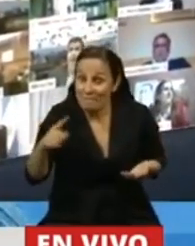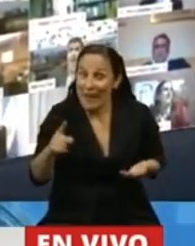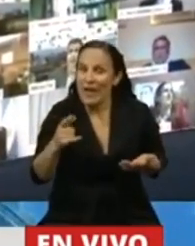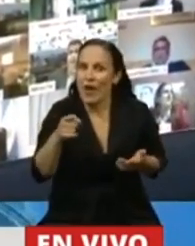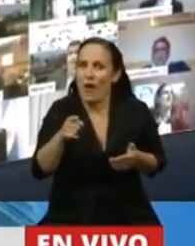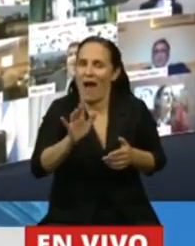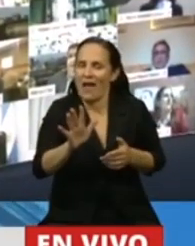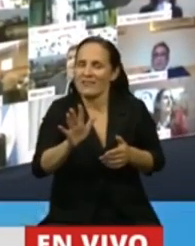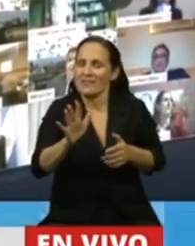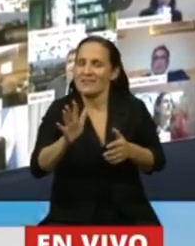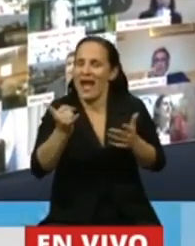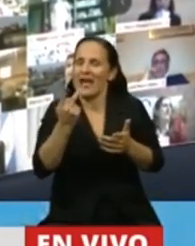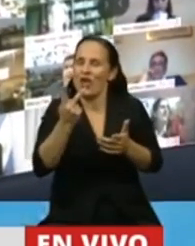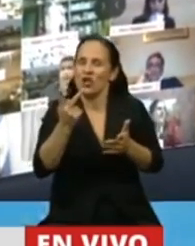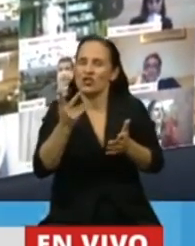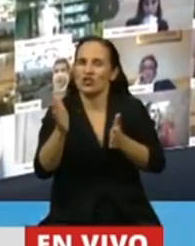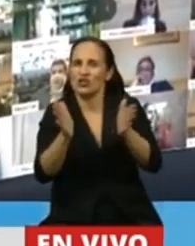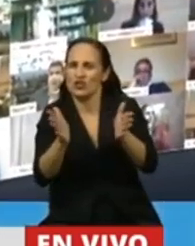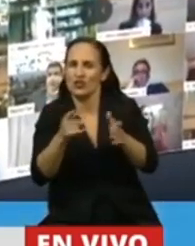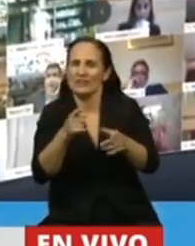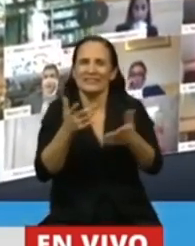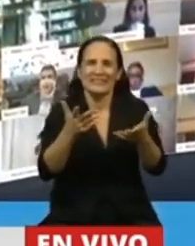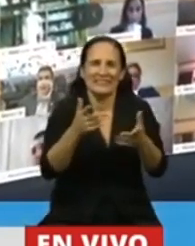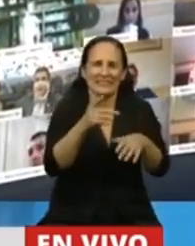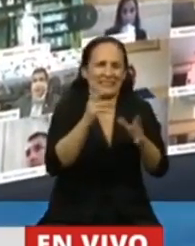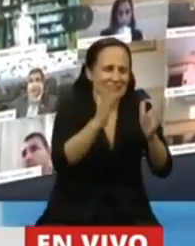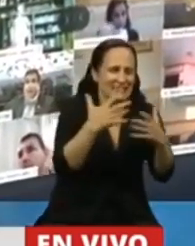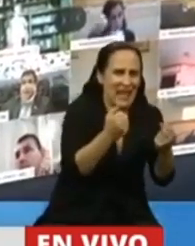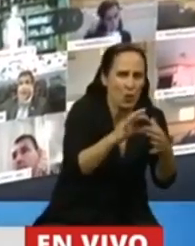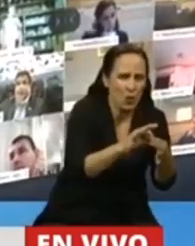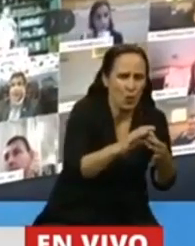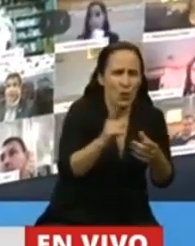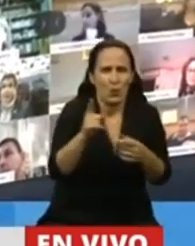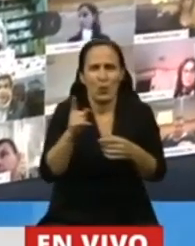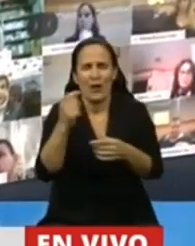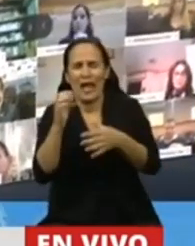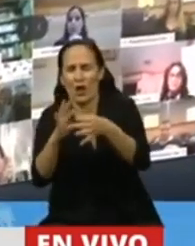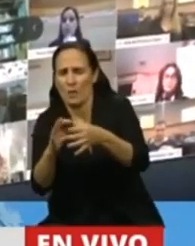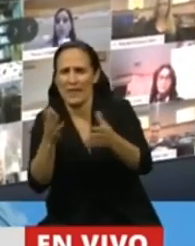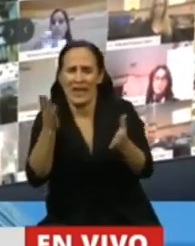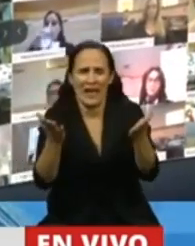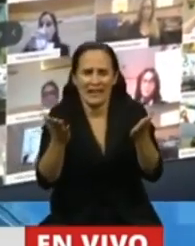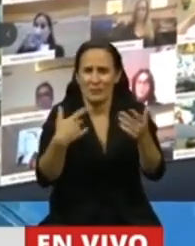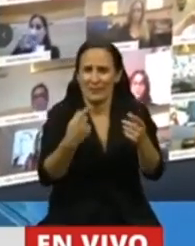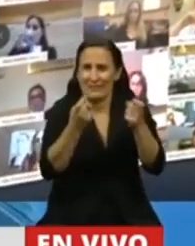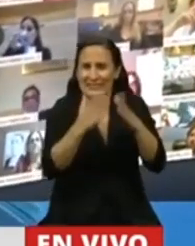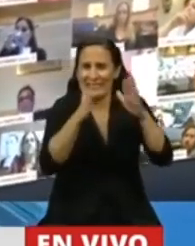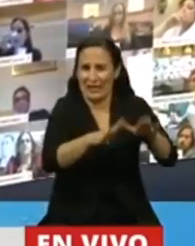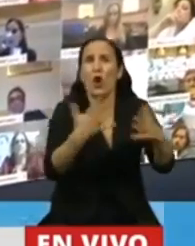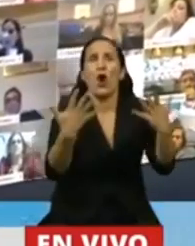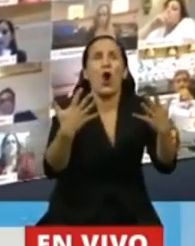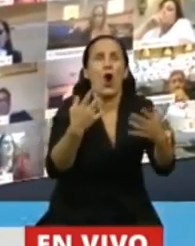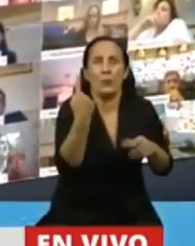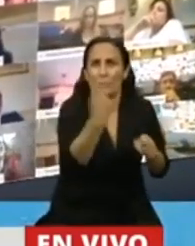enfermedades, que la enfermedad y la economía en el tiempo cuando necesitamos aislarme y por supuesto que primero está la salud,